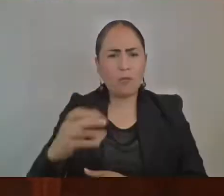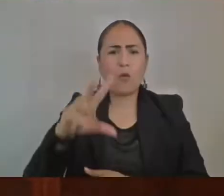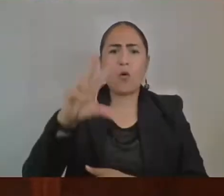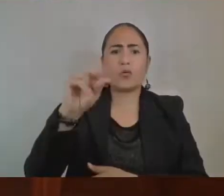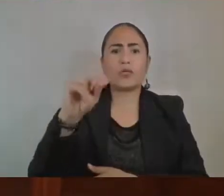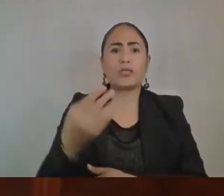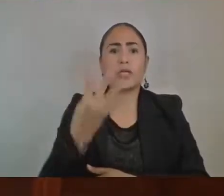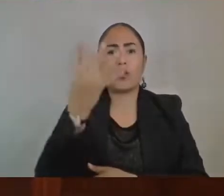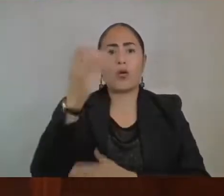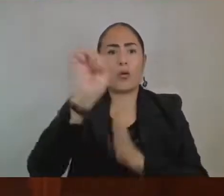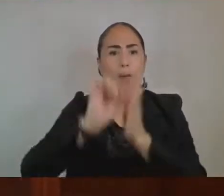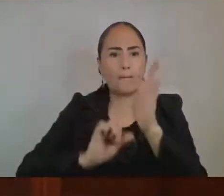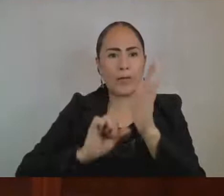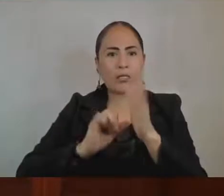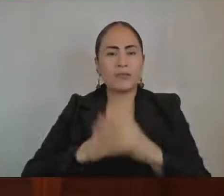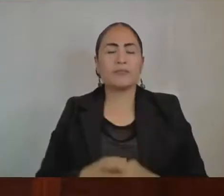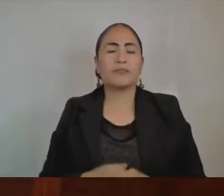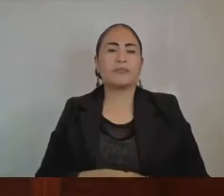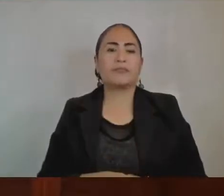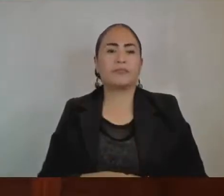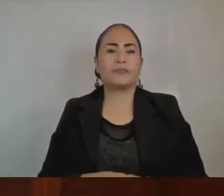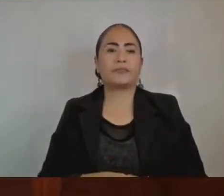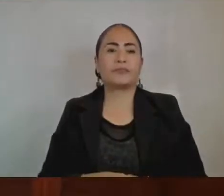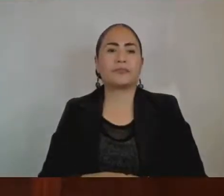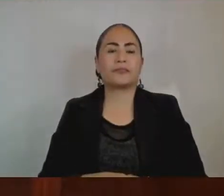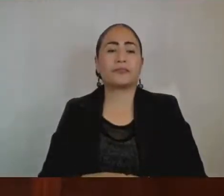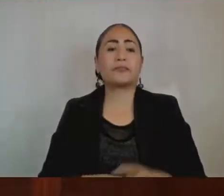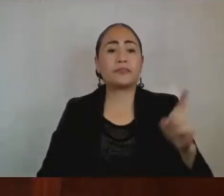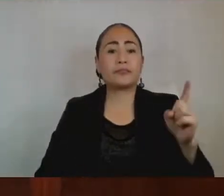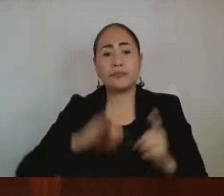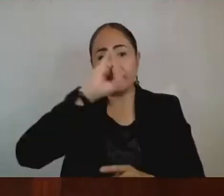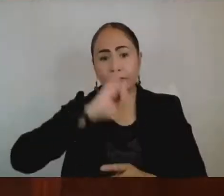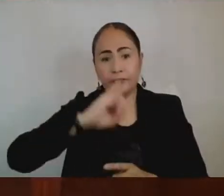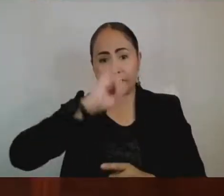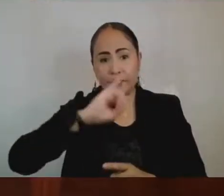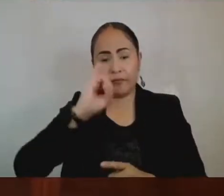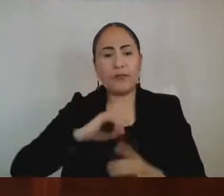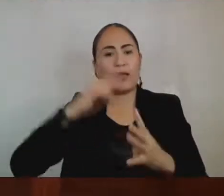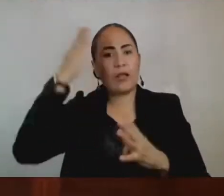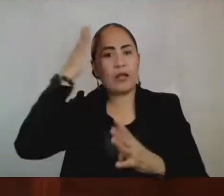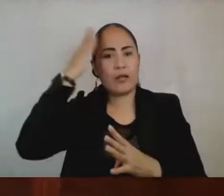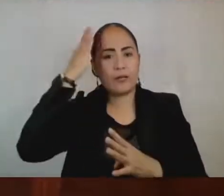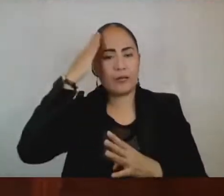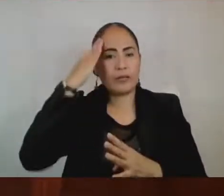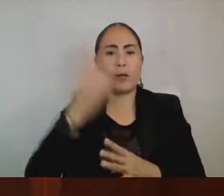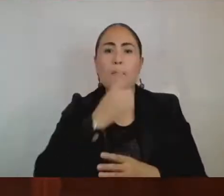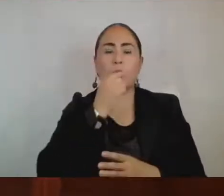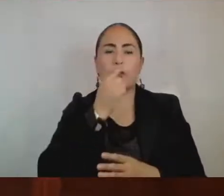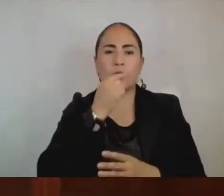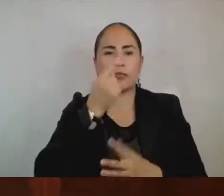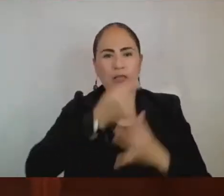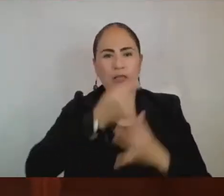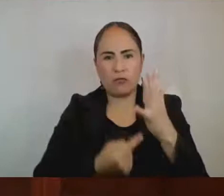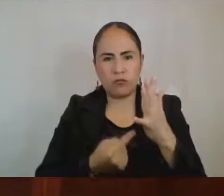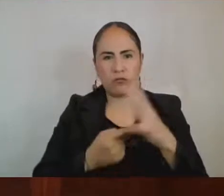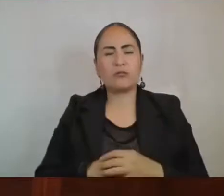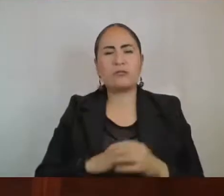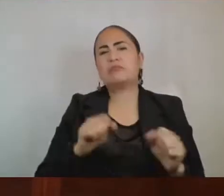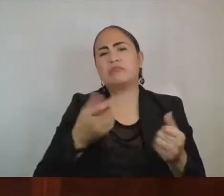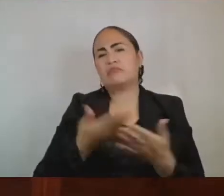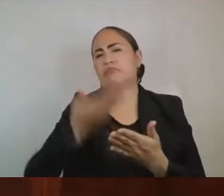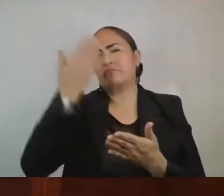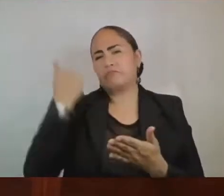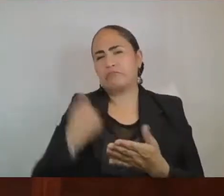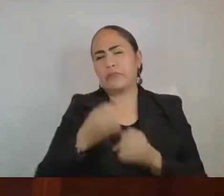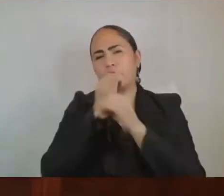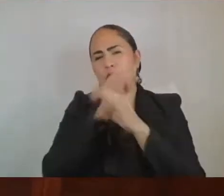Pues recordemos que la fecha de la Jevatura de Policía Industral del Estado de México y del Cuerpo de Vigilancia Auxiliar Urbana del Estado de México, acorde al último reporte del Instituto